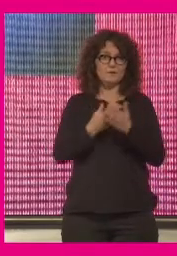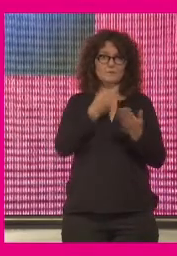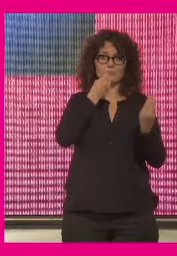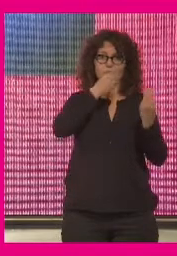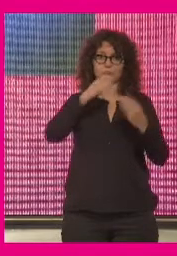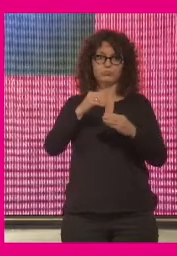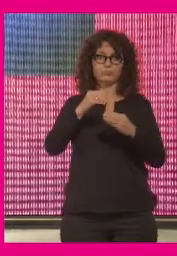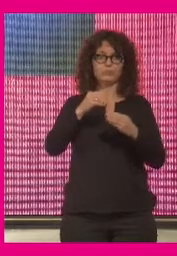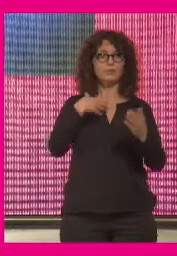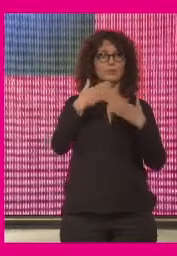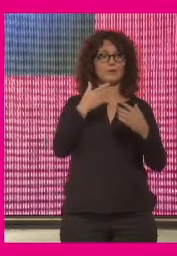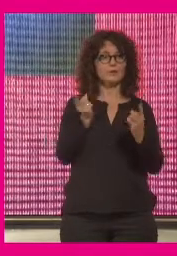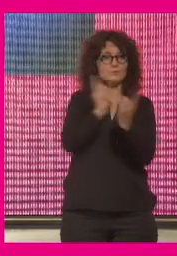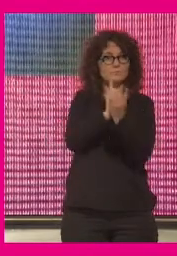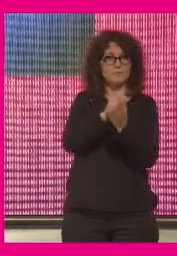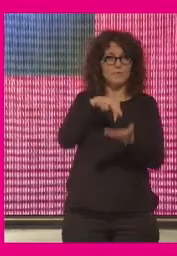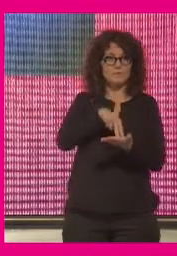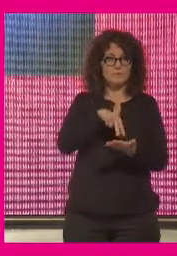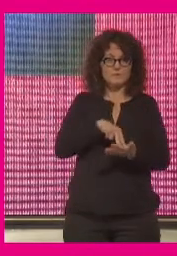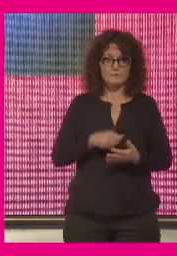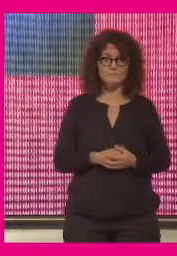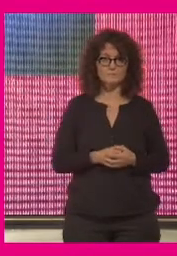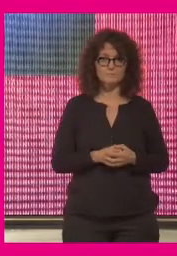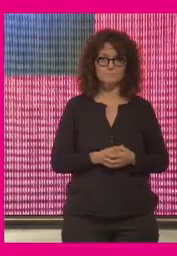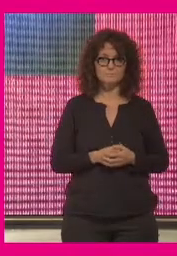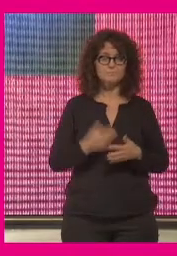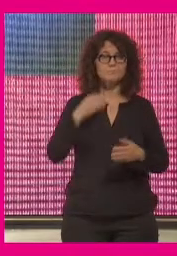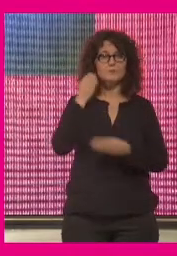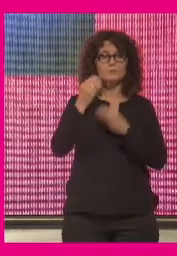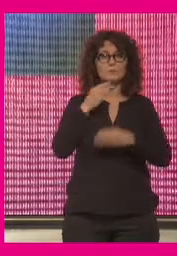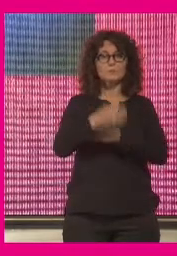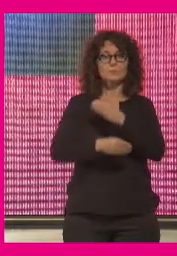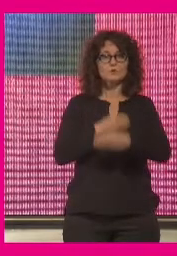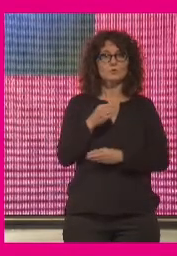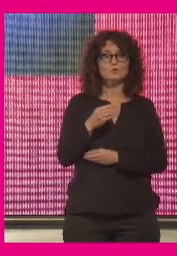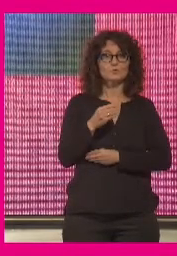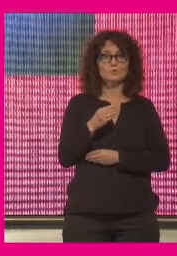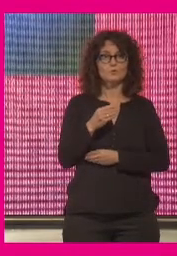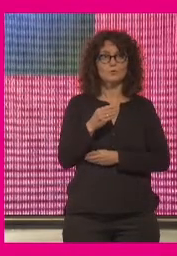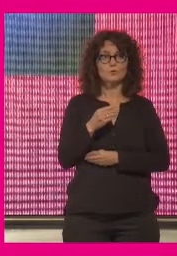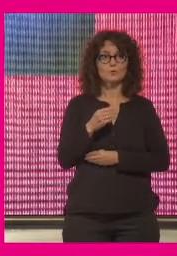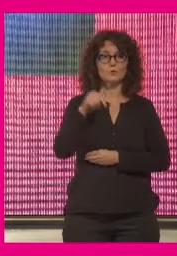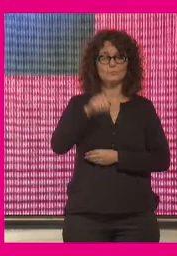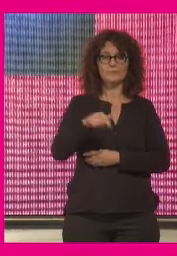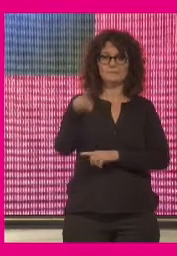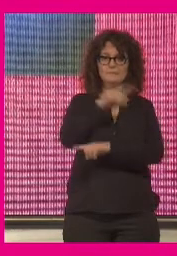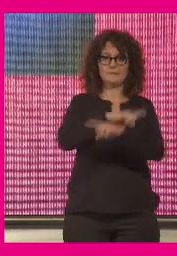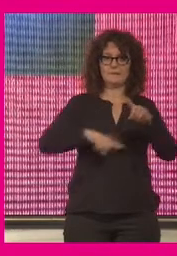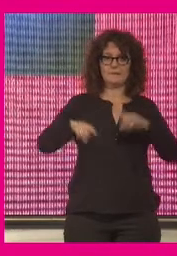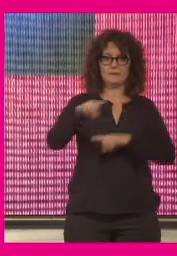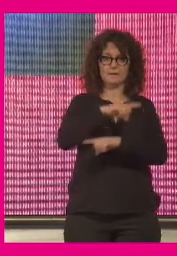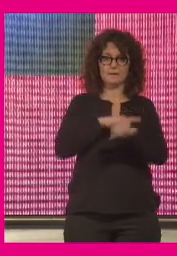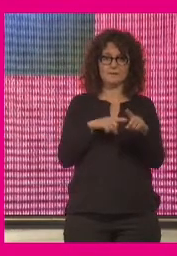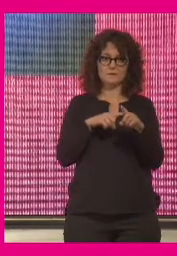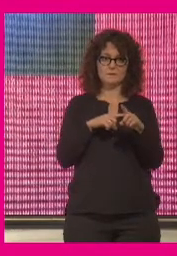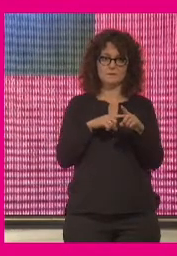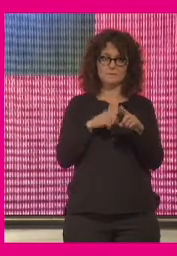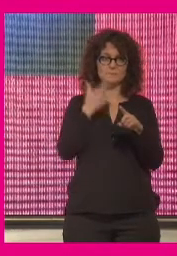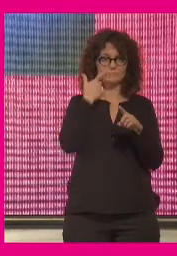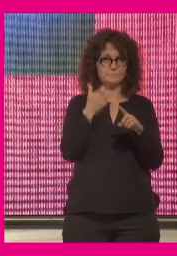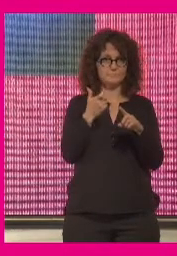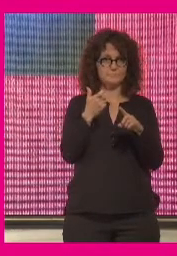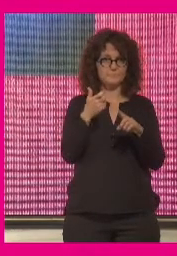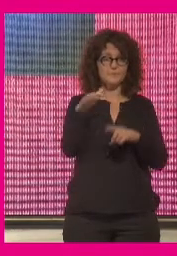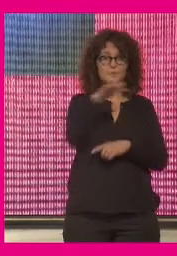yo creo que hemos hecho una doble experiencia en esta crisis por un lado que los